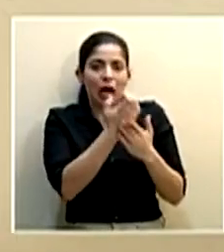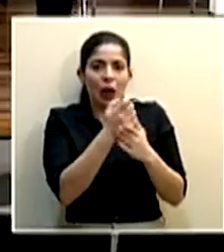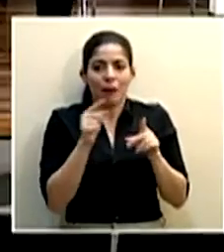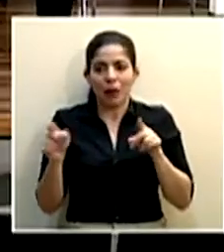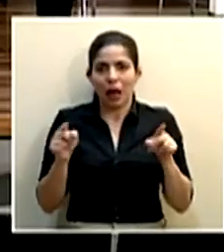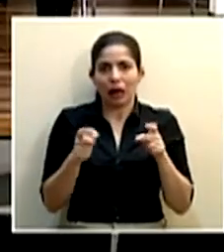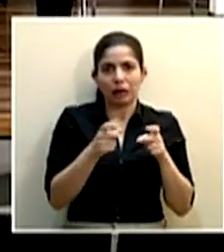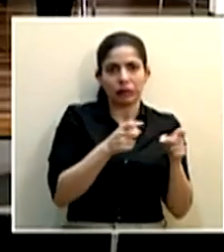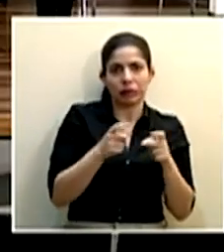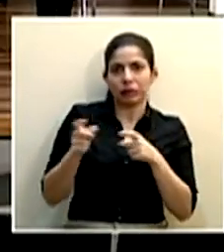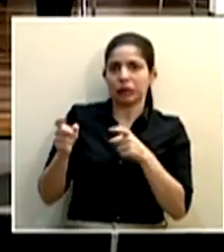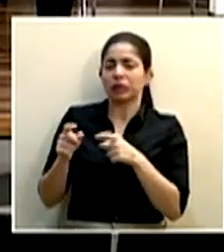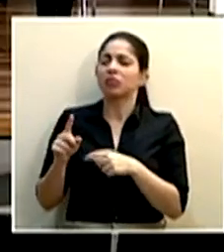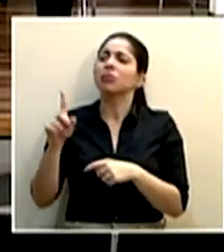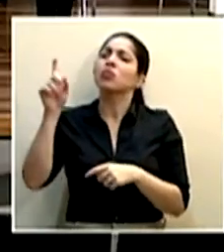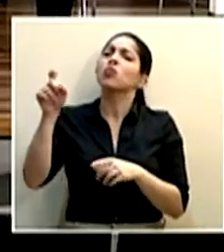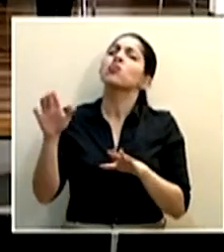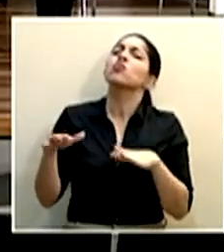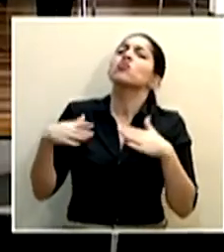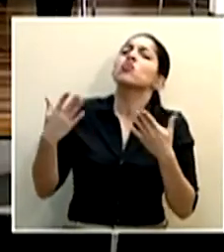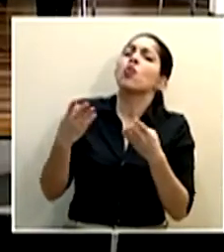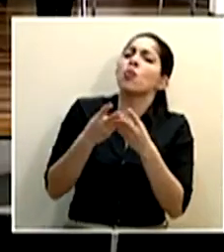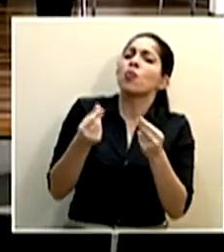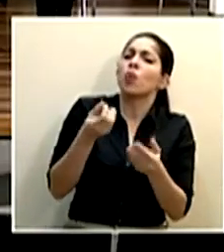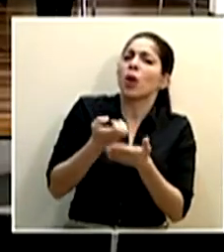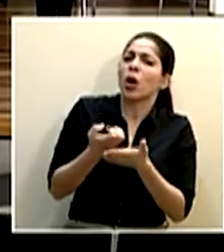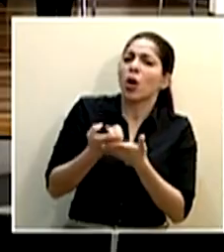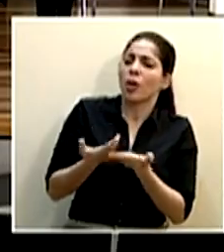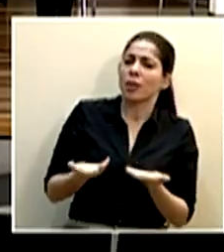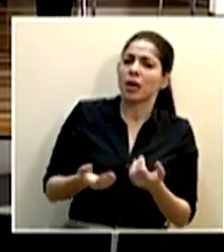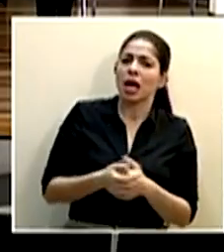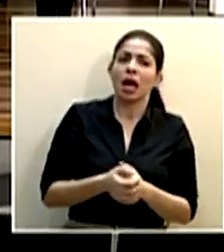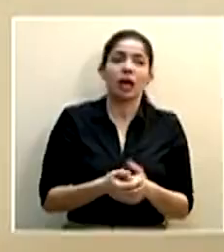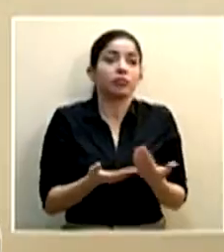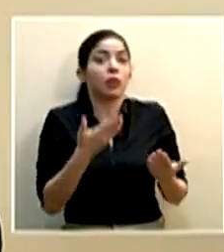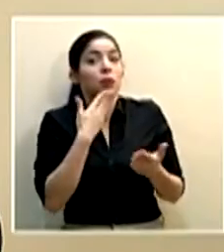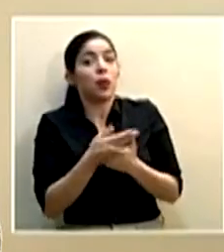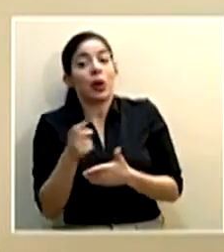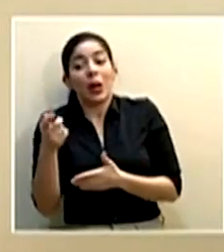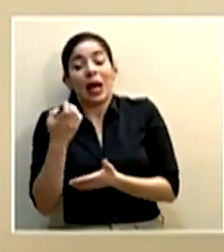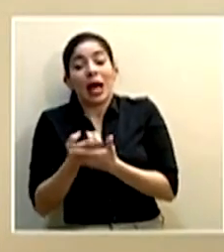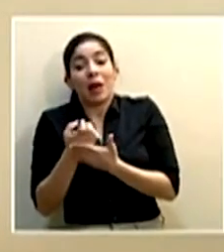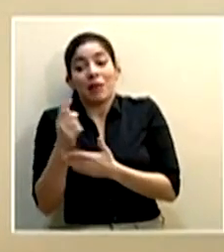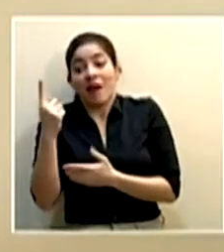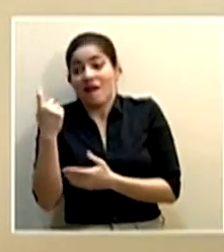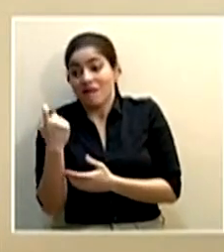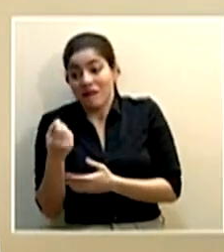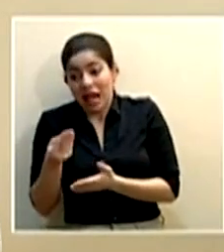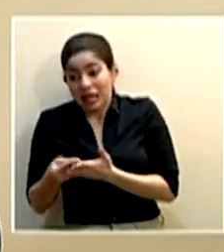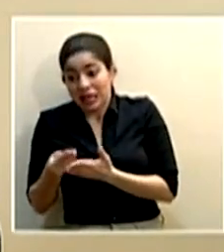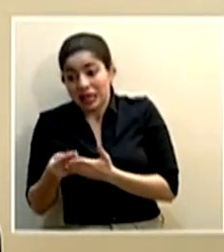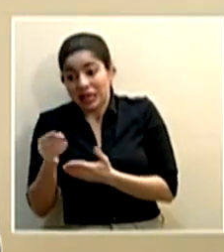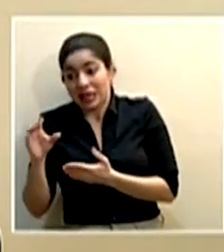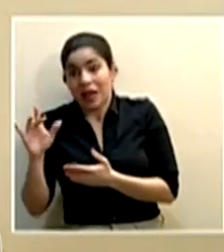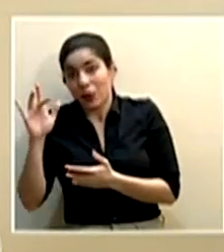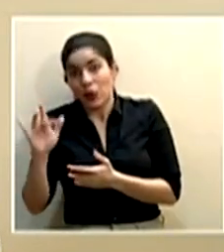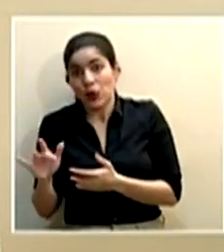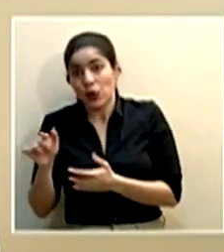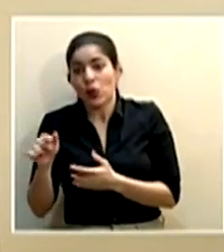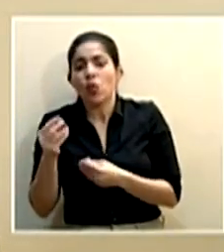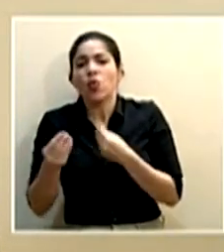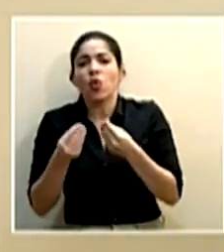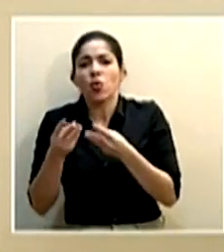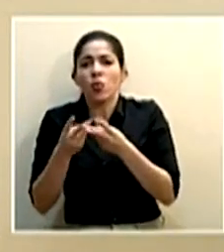¿Cómo va a solventar el hueco? Bueno el hueco tenemos que solventarlo de diferentes maneras y una manera